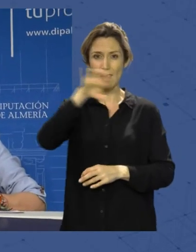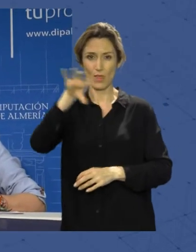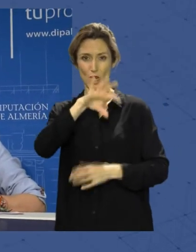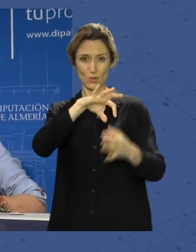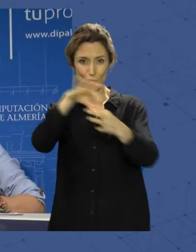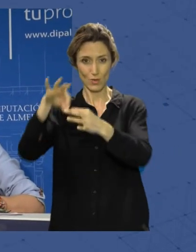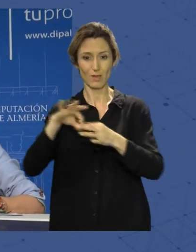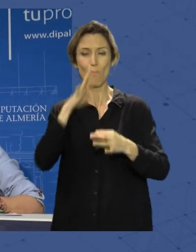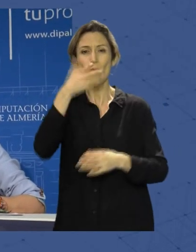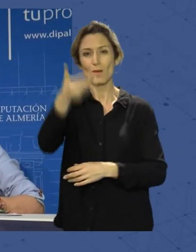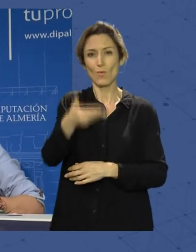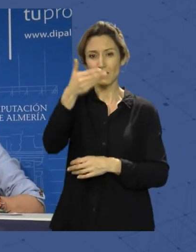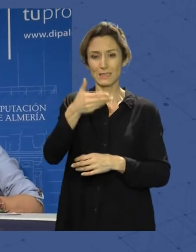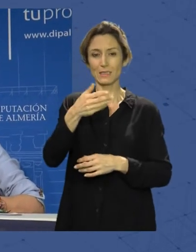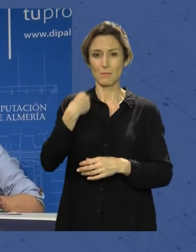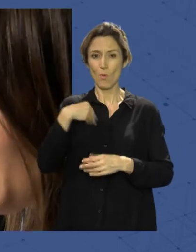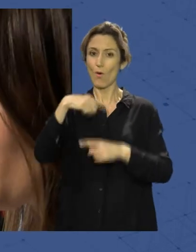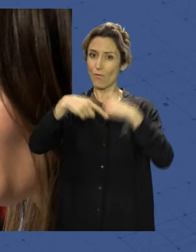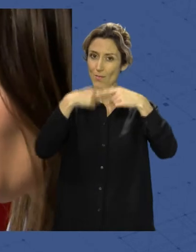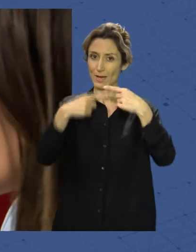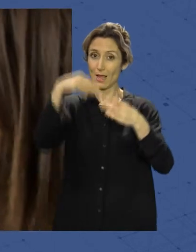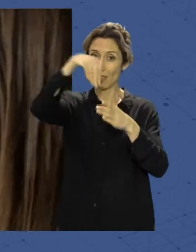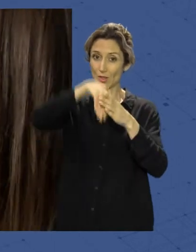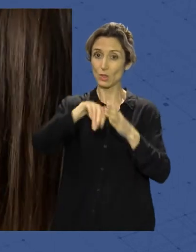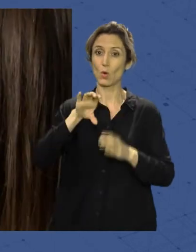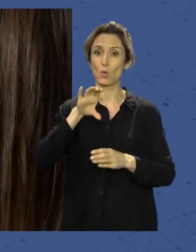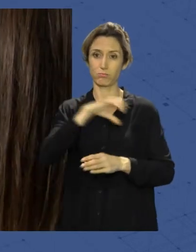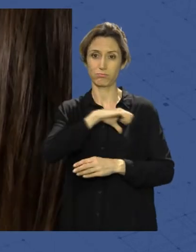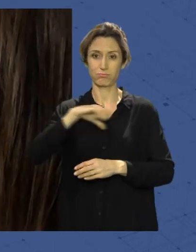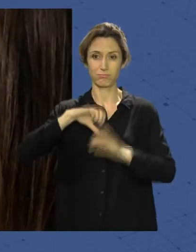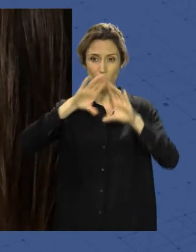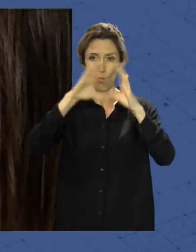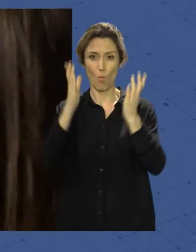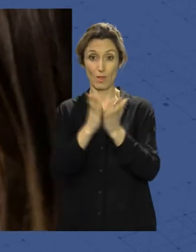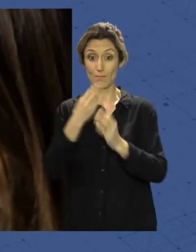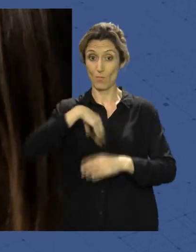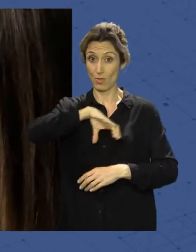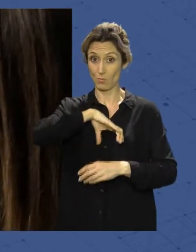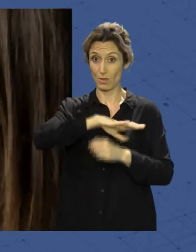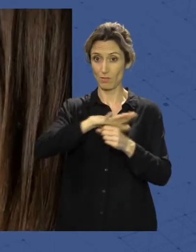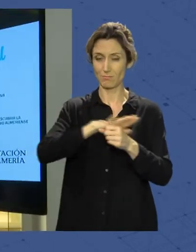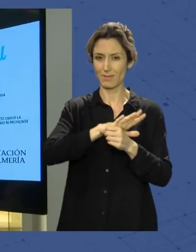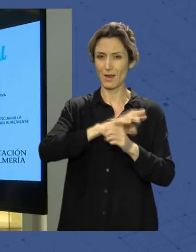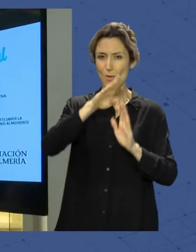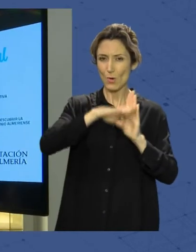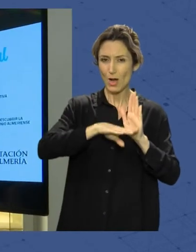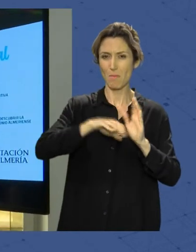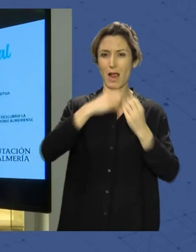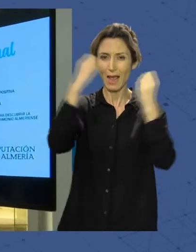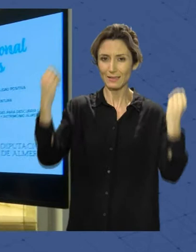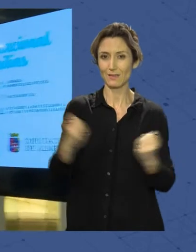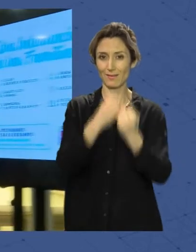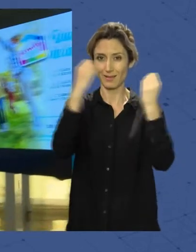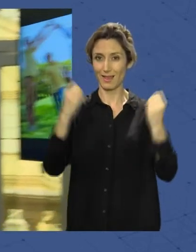destacar la importancia del seno familiar en la comunidad mundial. Diputación de Almería ha diseñado un completo programa de actividades a lo largo de la